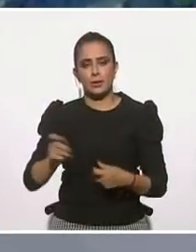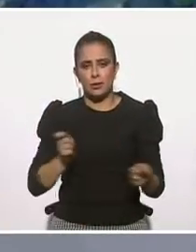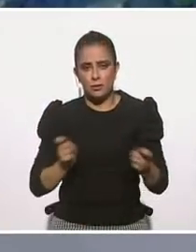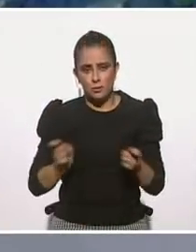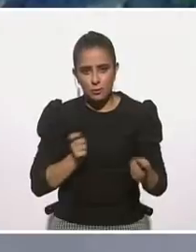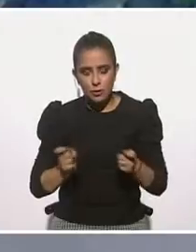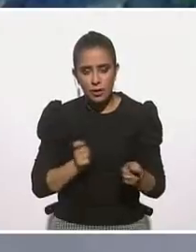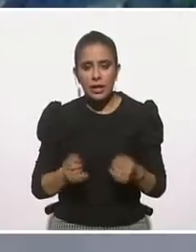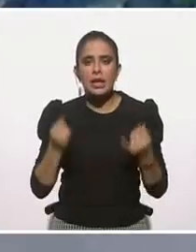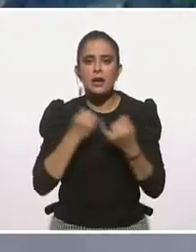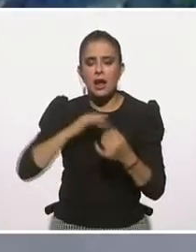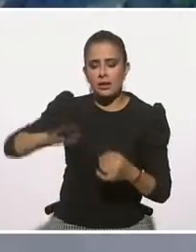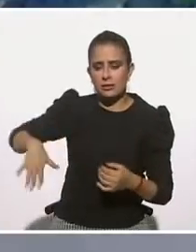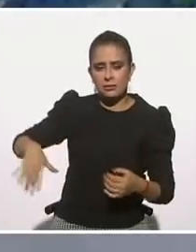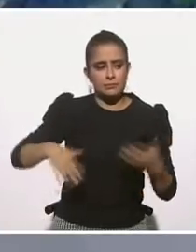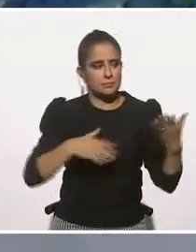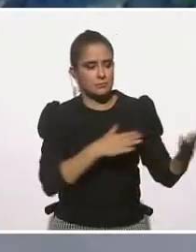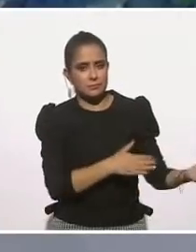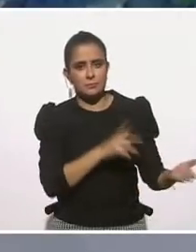el doctor,